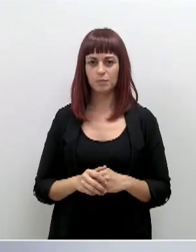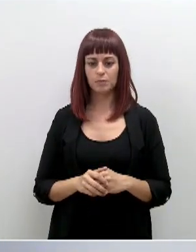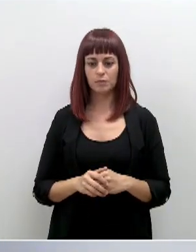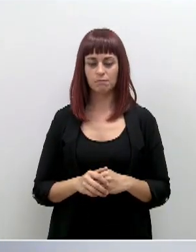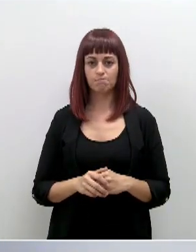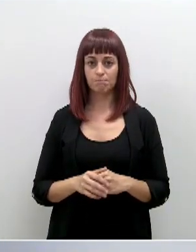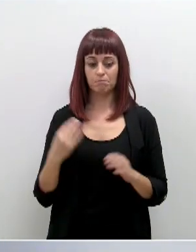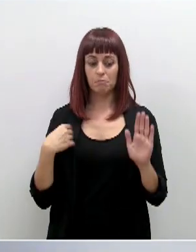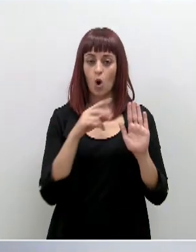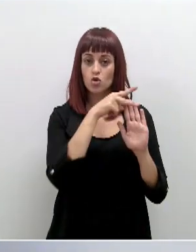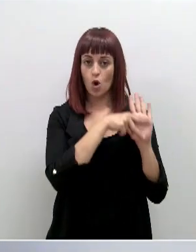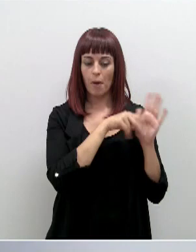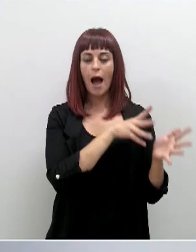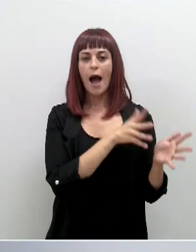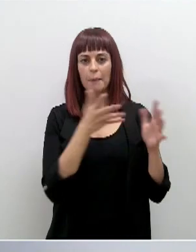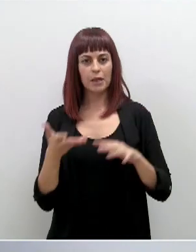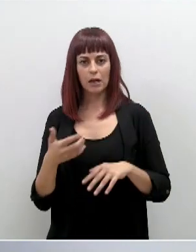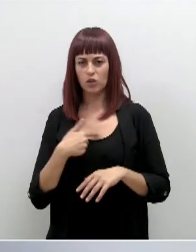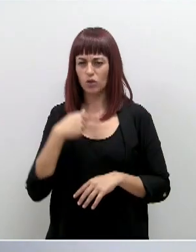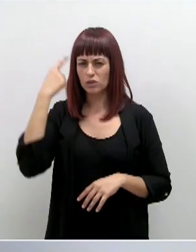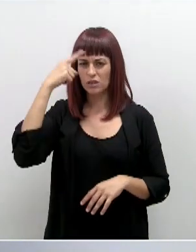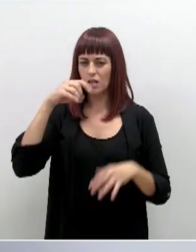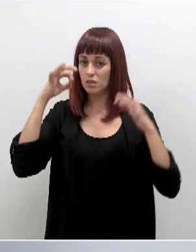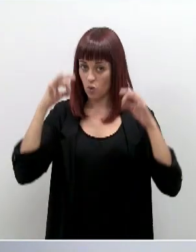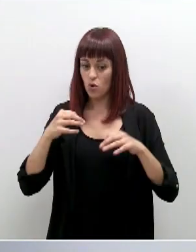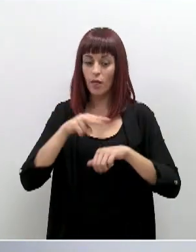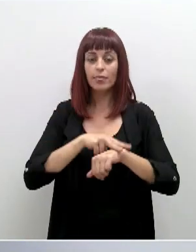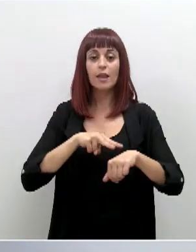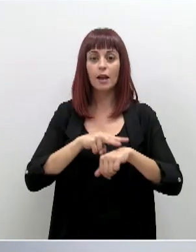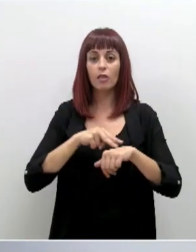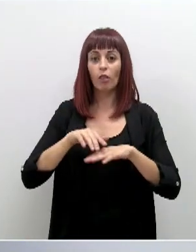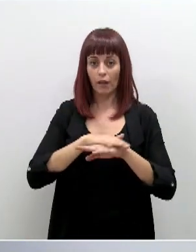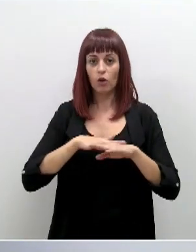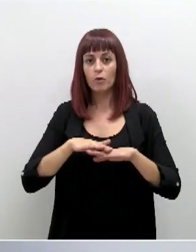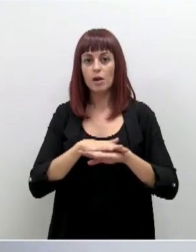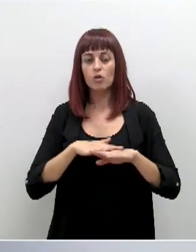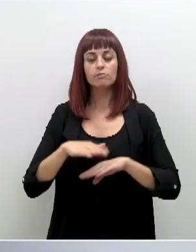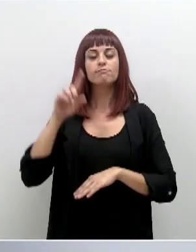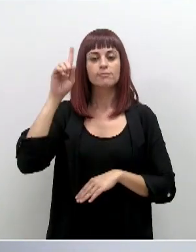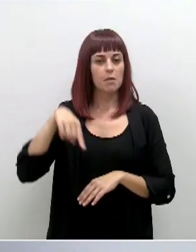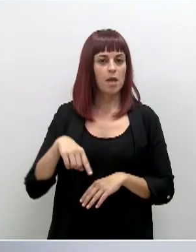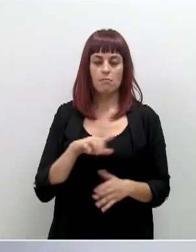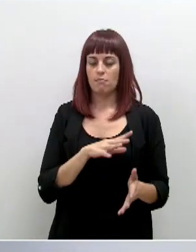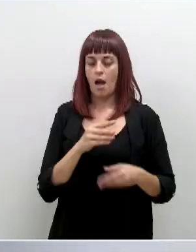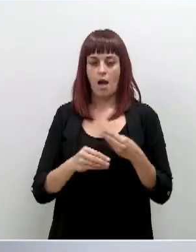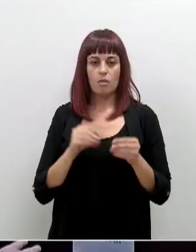aplicar esta normativa y estoy convencido que desde la delegación del Gobierno también va a ser así.